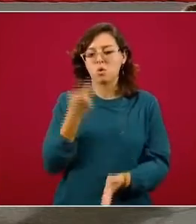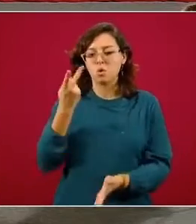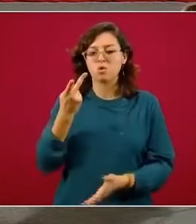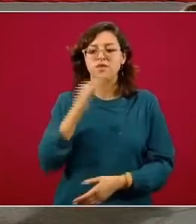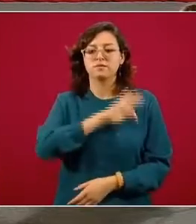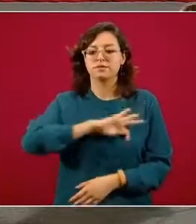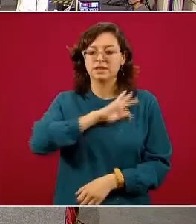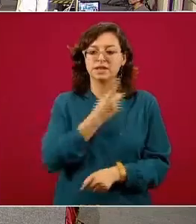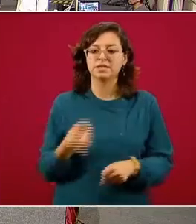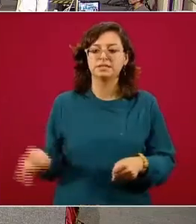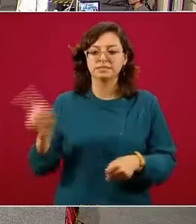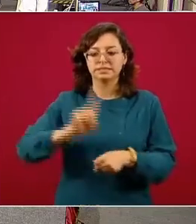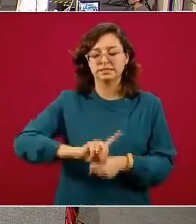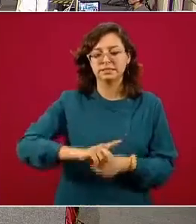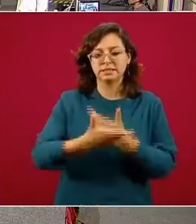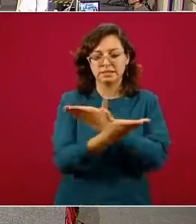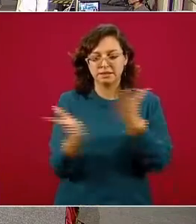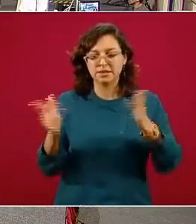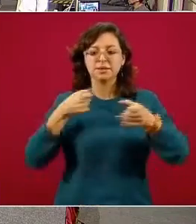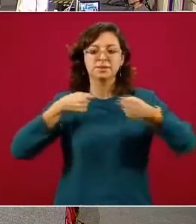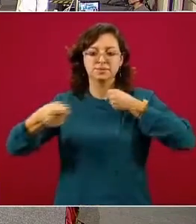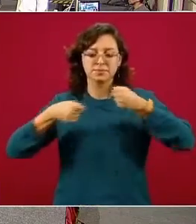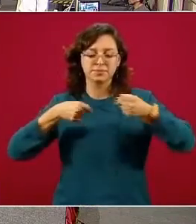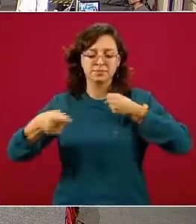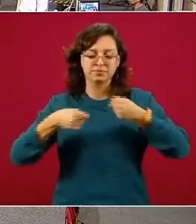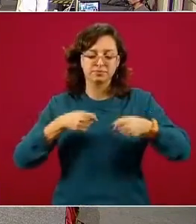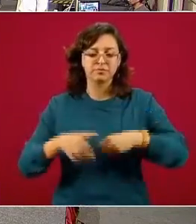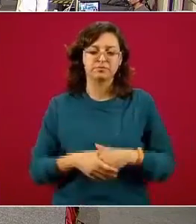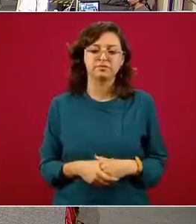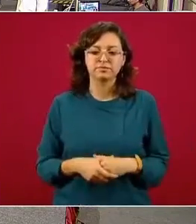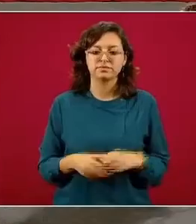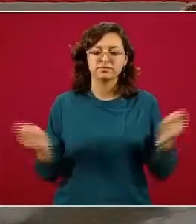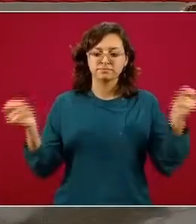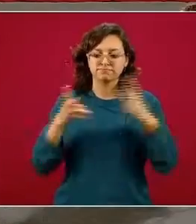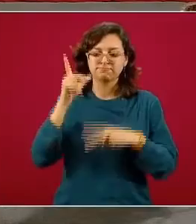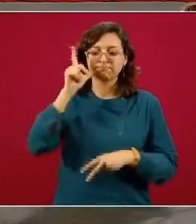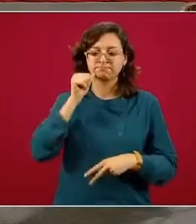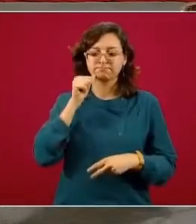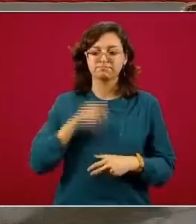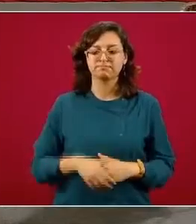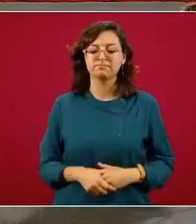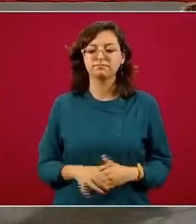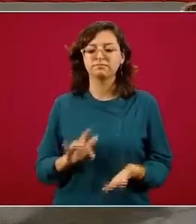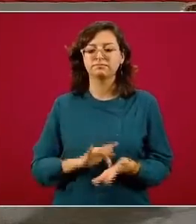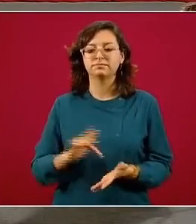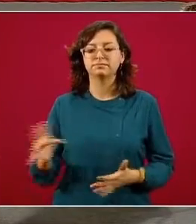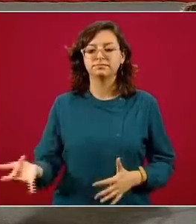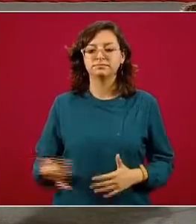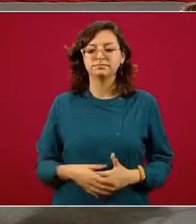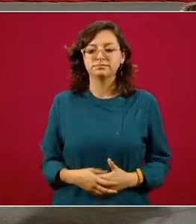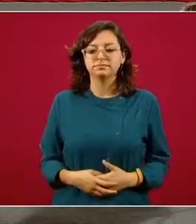por el día de las personas periodistas y nos vemos mañana gracias